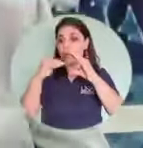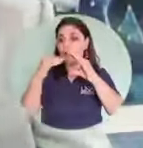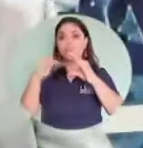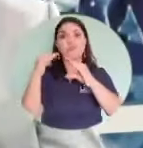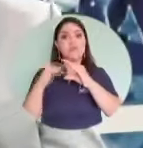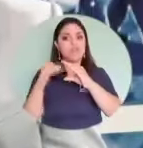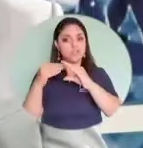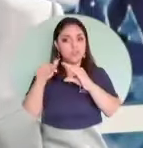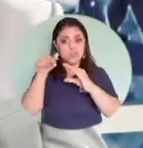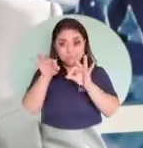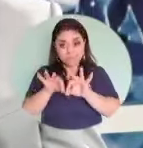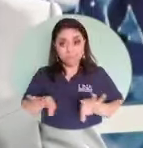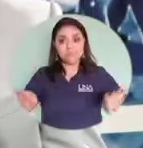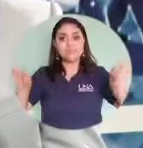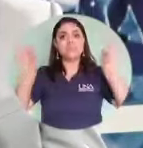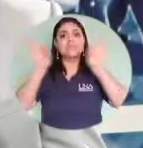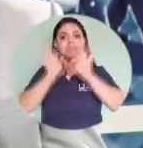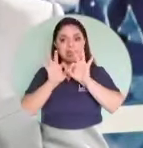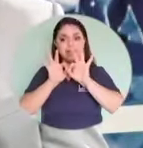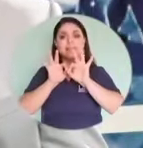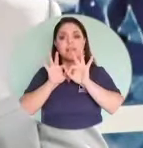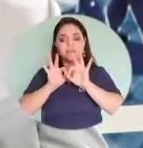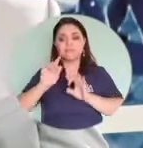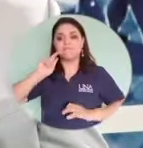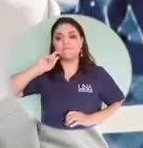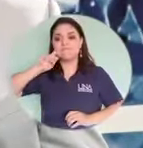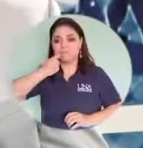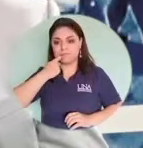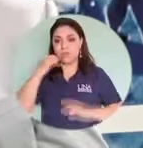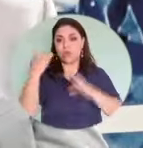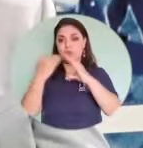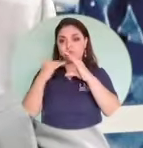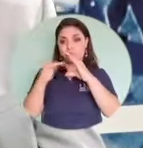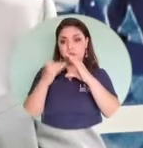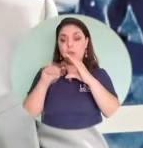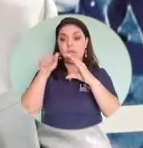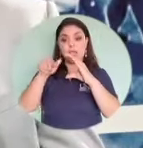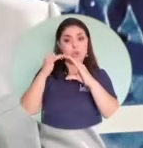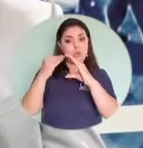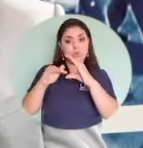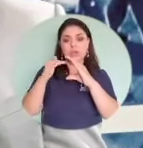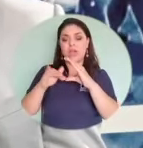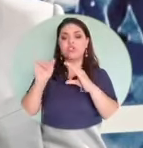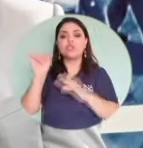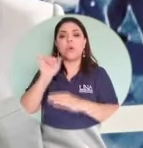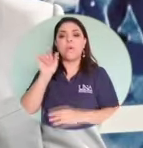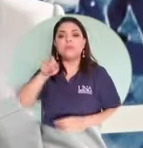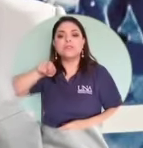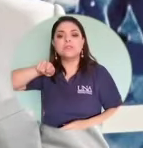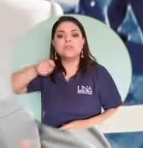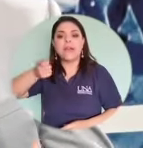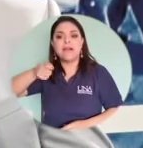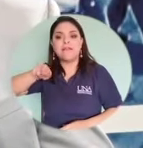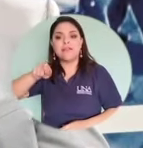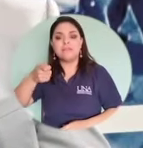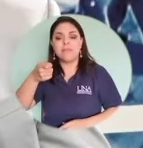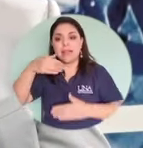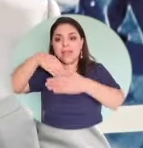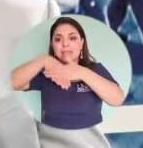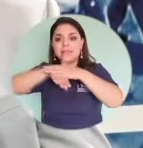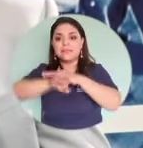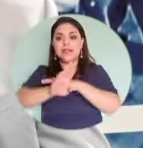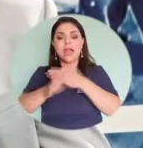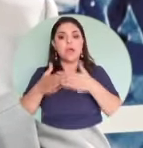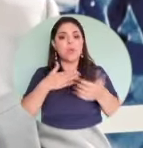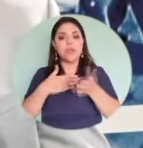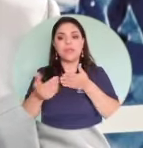personas no han determinado la importancia del correo electrónico. Es prácticamente la llave con la que nosotros ingresamos a prácticamente cualquier plataforma.